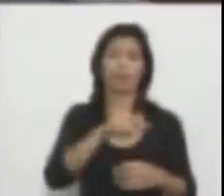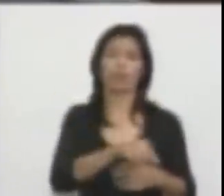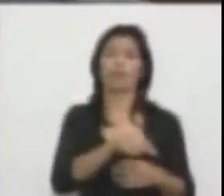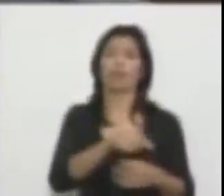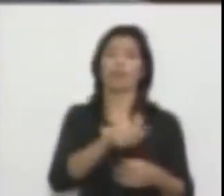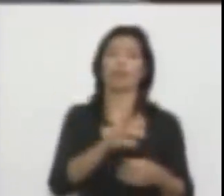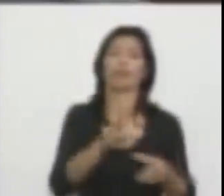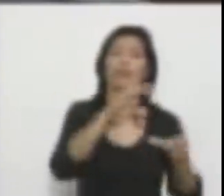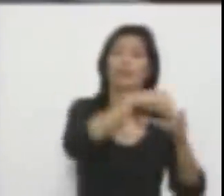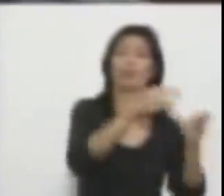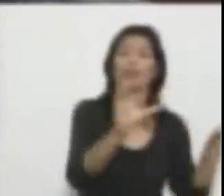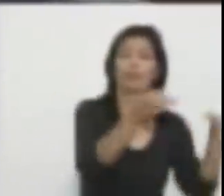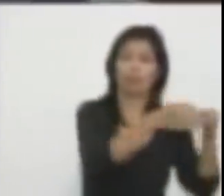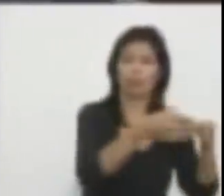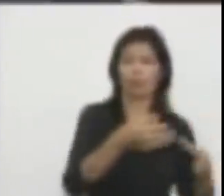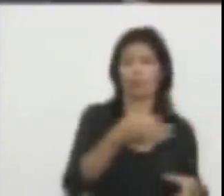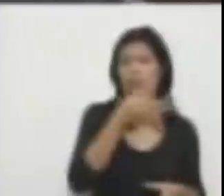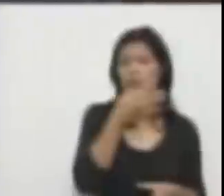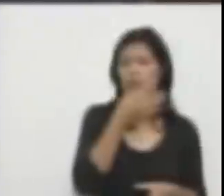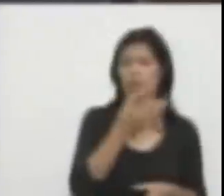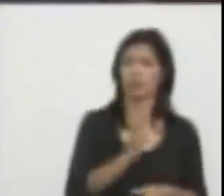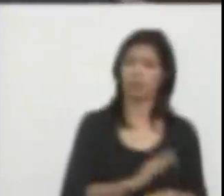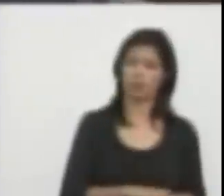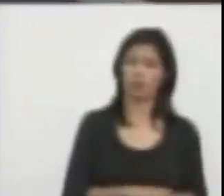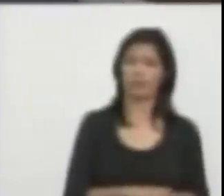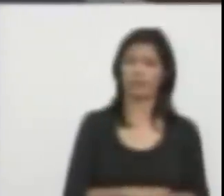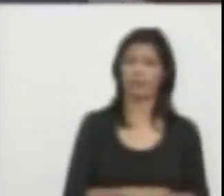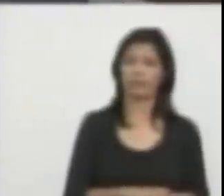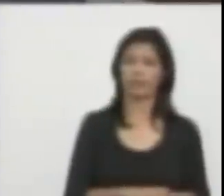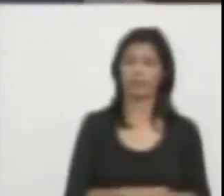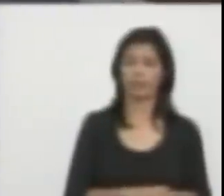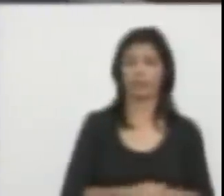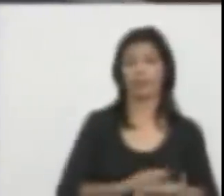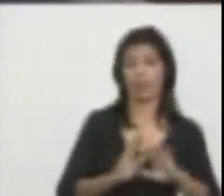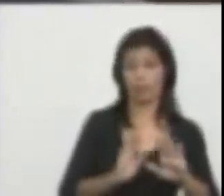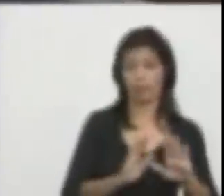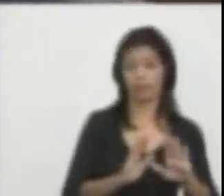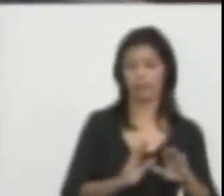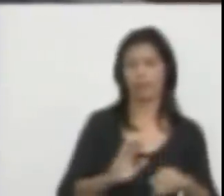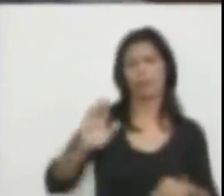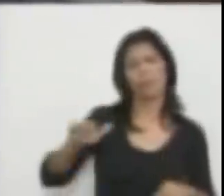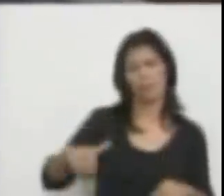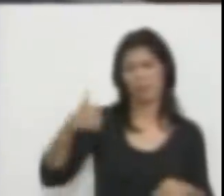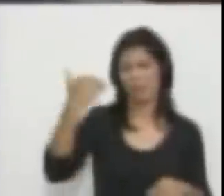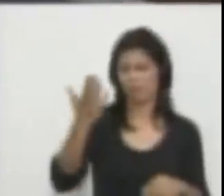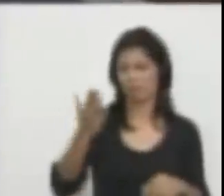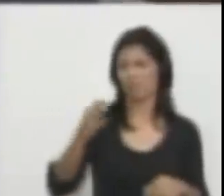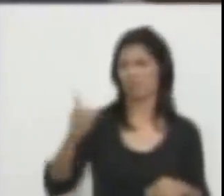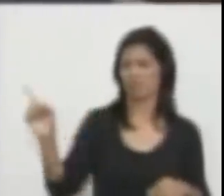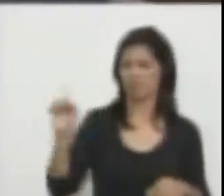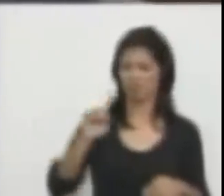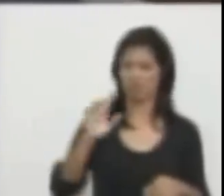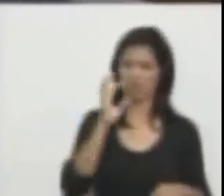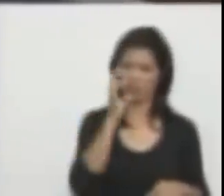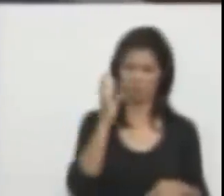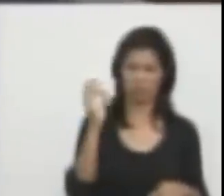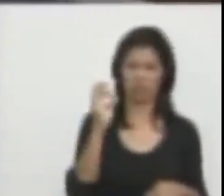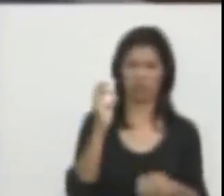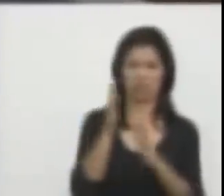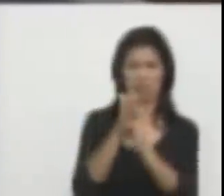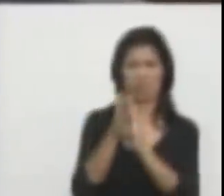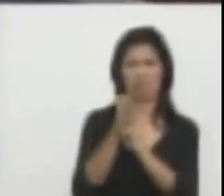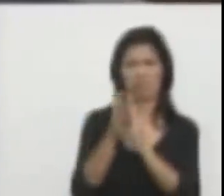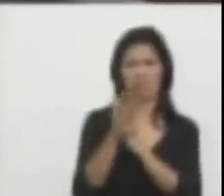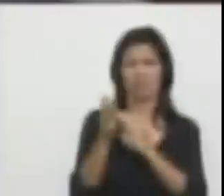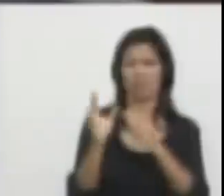en el colectivo gay. Y eso por una parte. después nos presentaron un señor que hablaba un poco